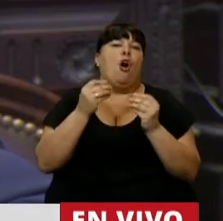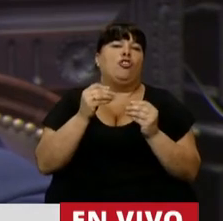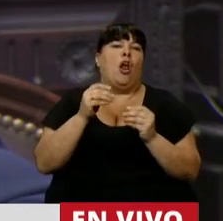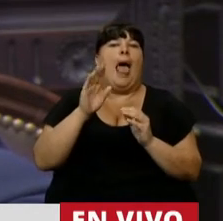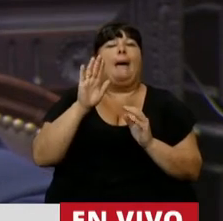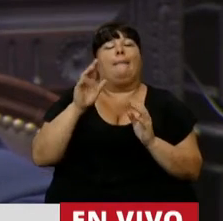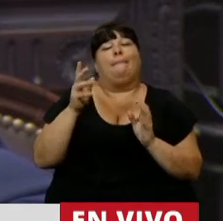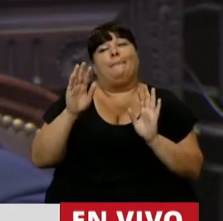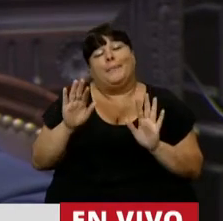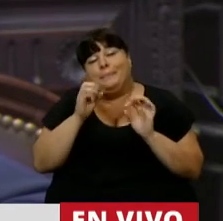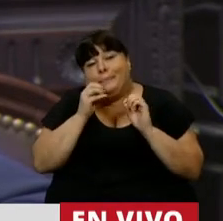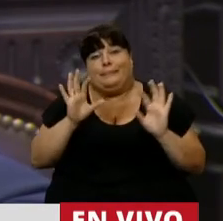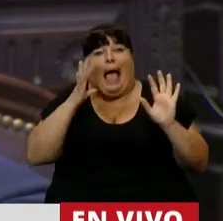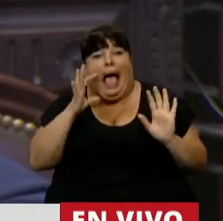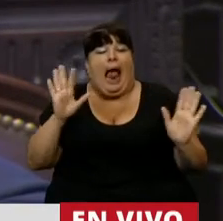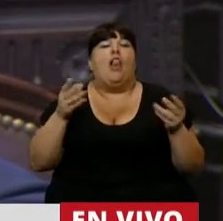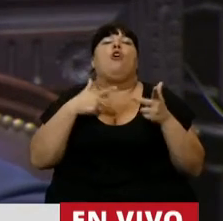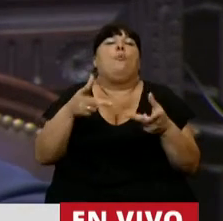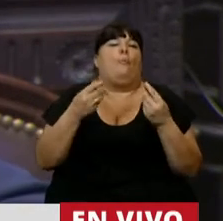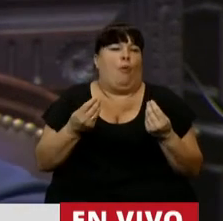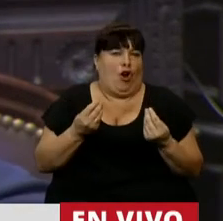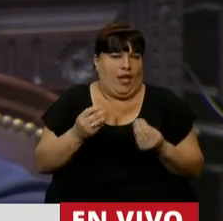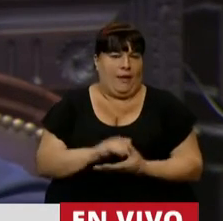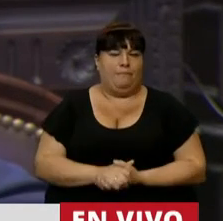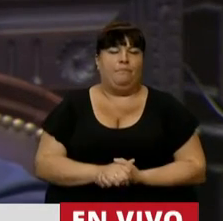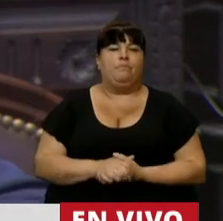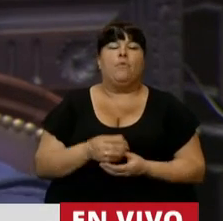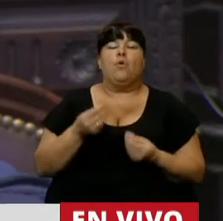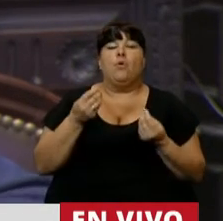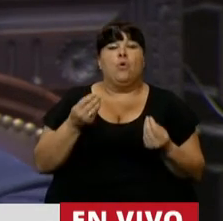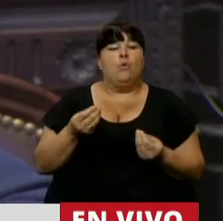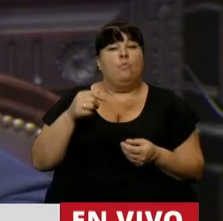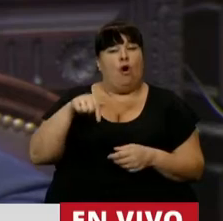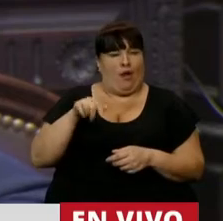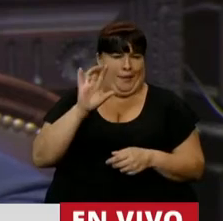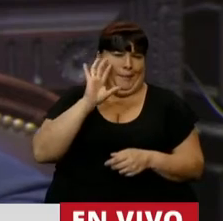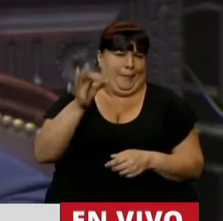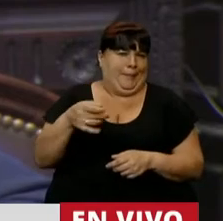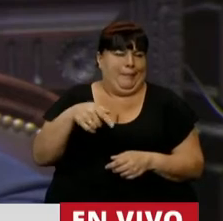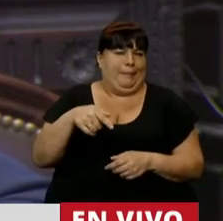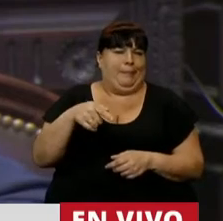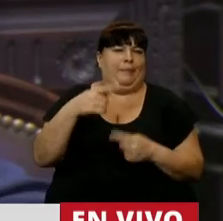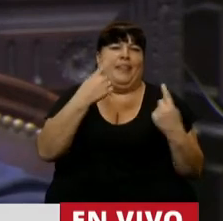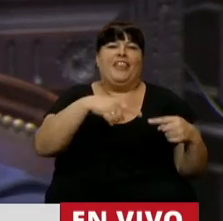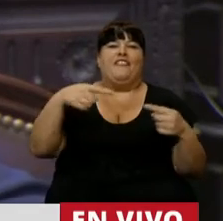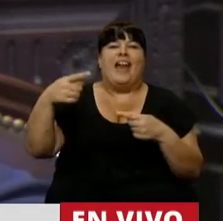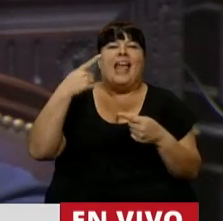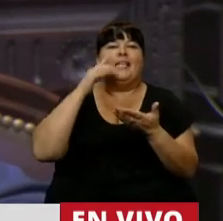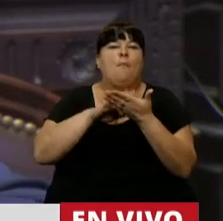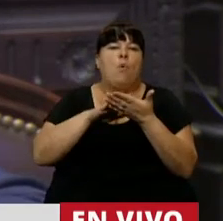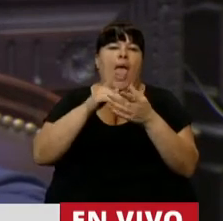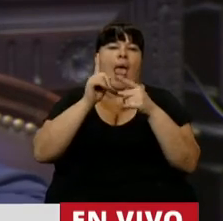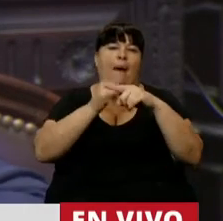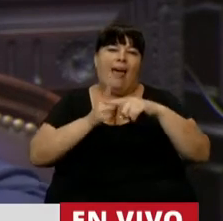caso la menos mala. ¿Y por qué decimos esto? Porque está claro que los distintos ensayos de